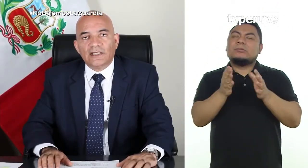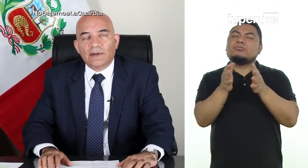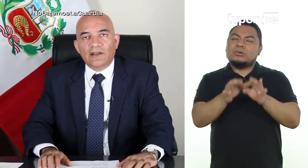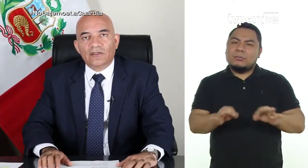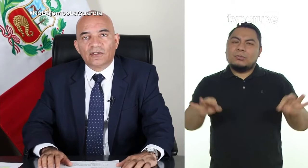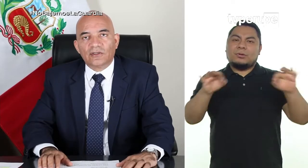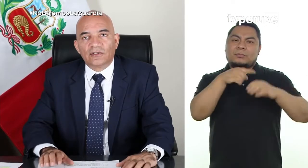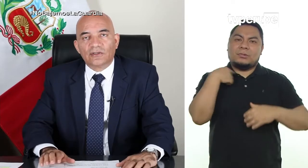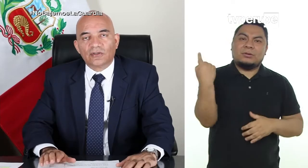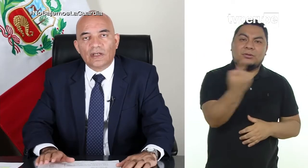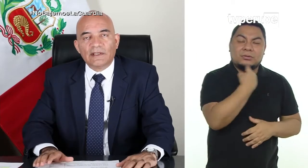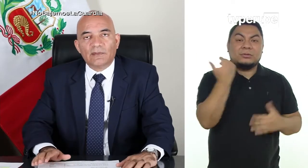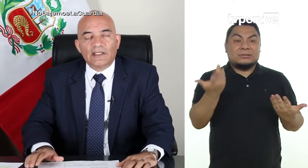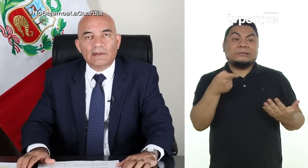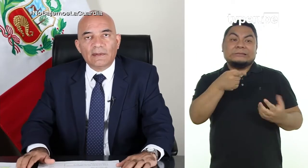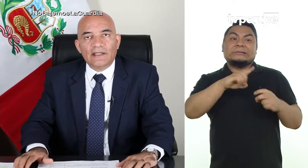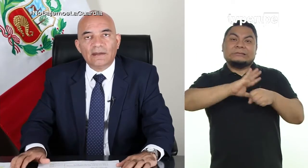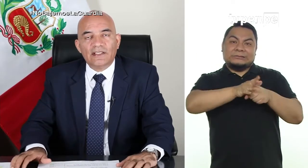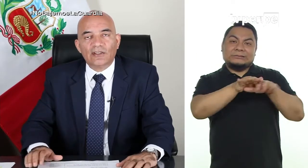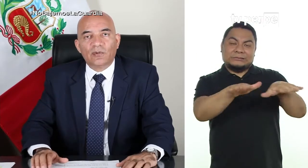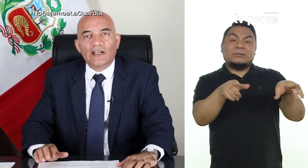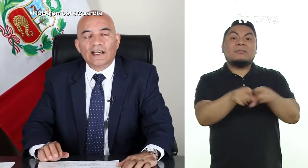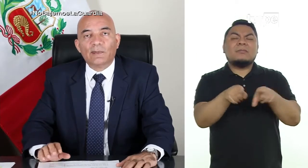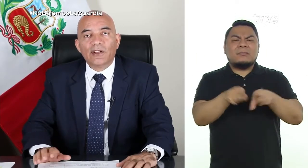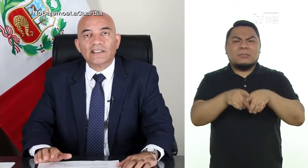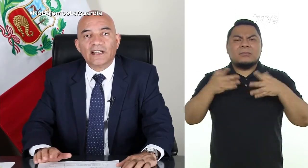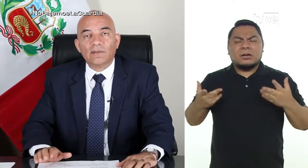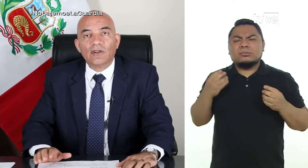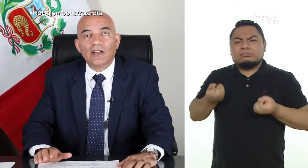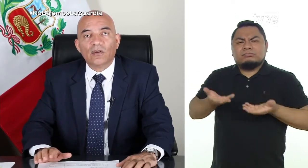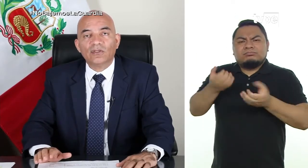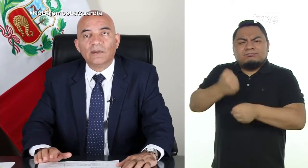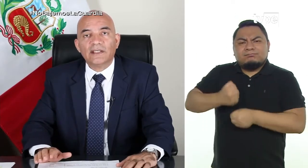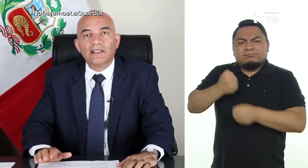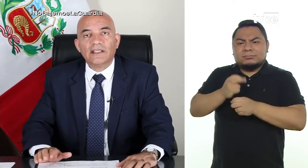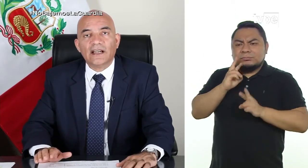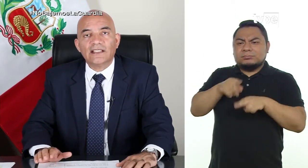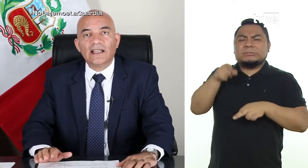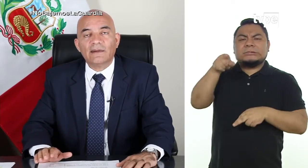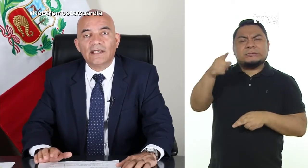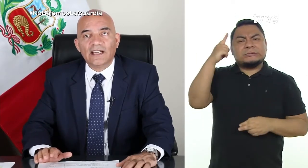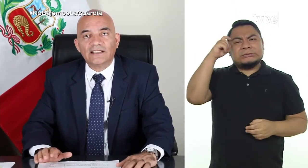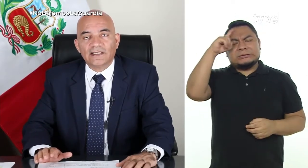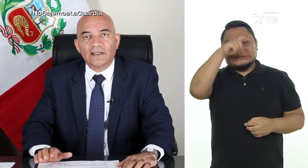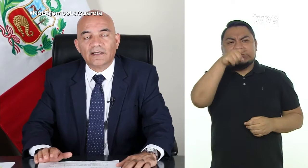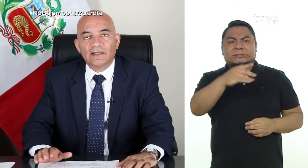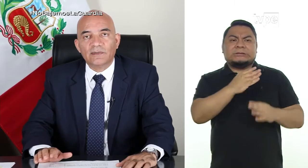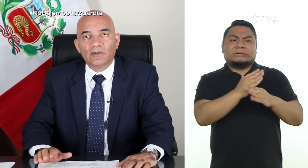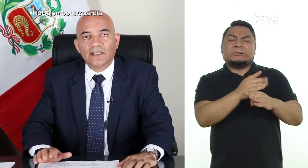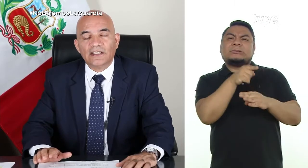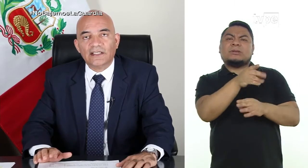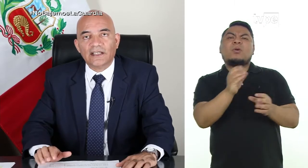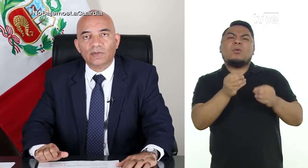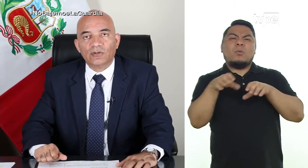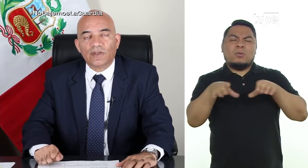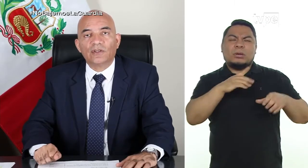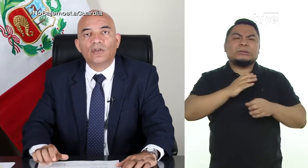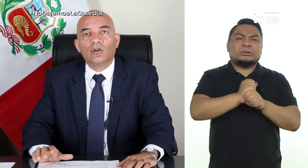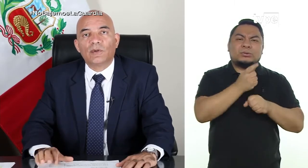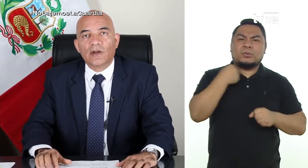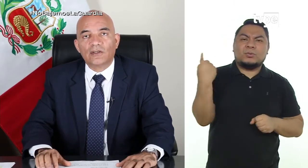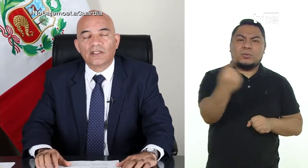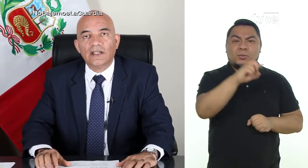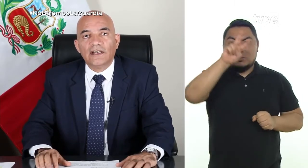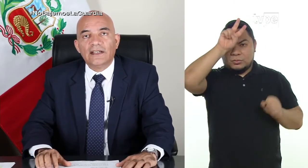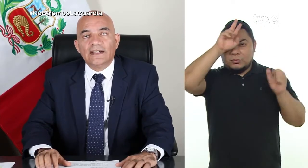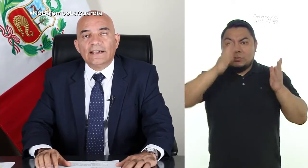muy importante para nosotros, no solamente por el tema de la pandemia, sino por la respuesta que hemos dado justamente a esta amenaza tan importante que hemos sufrido